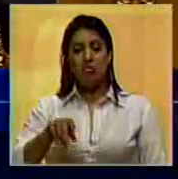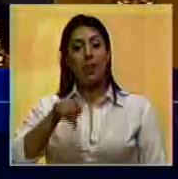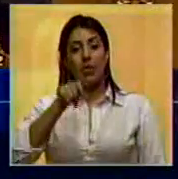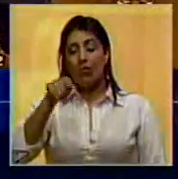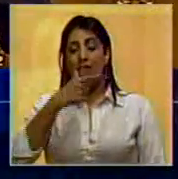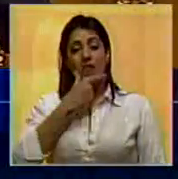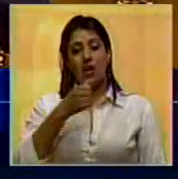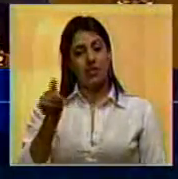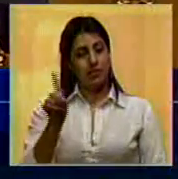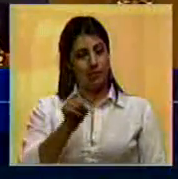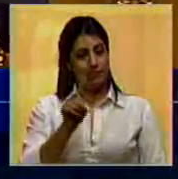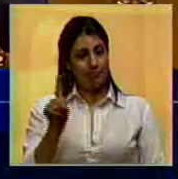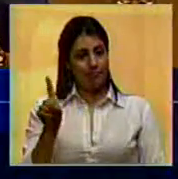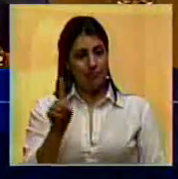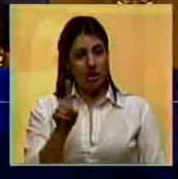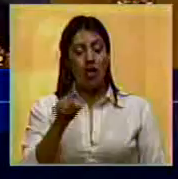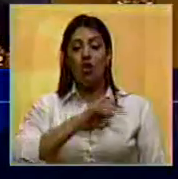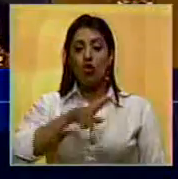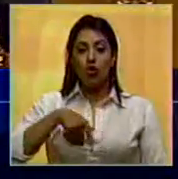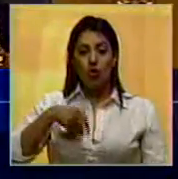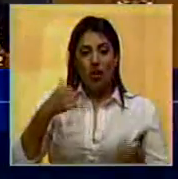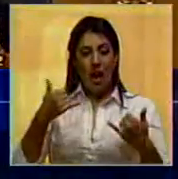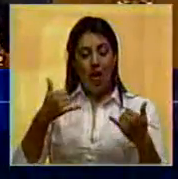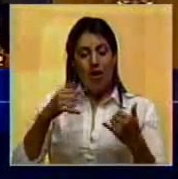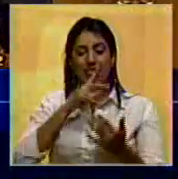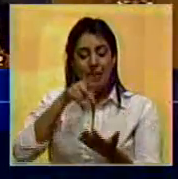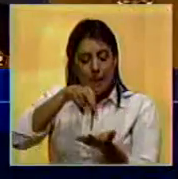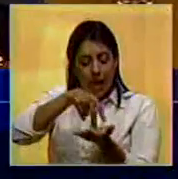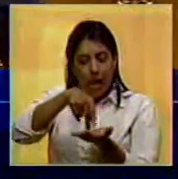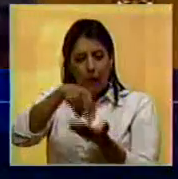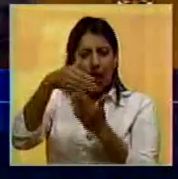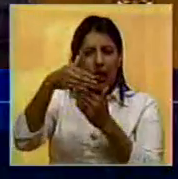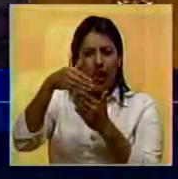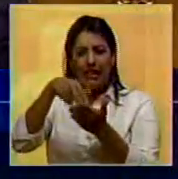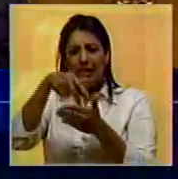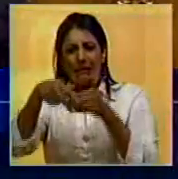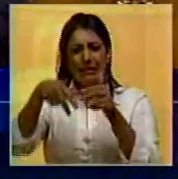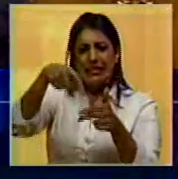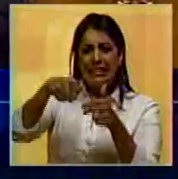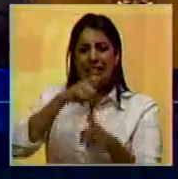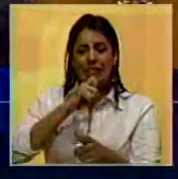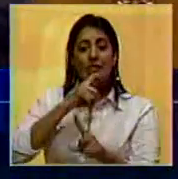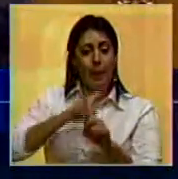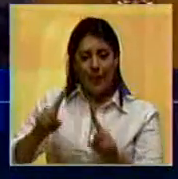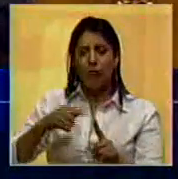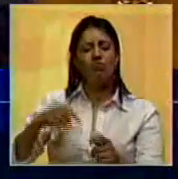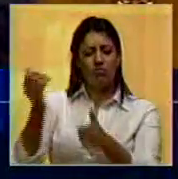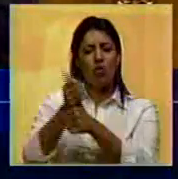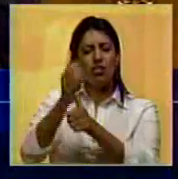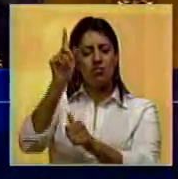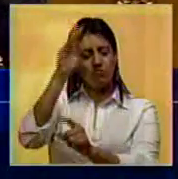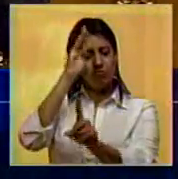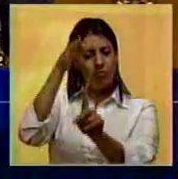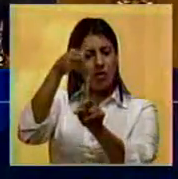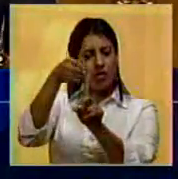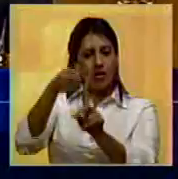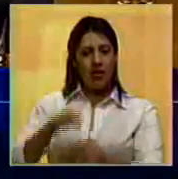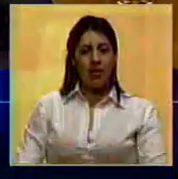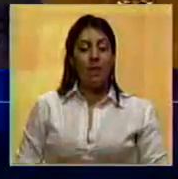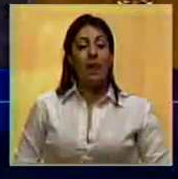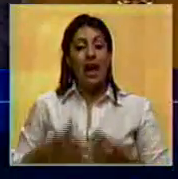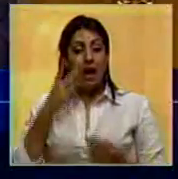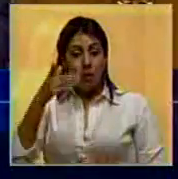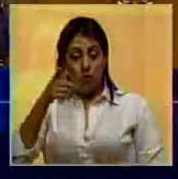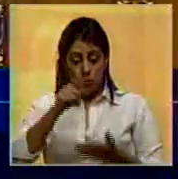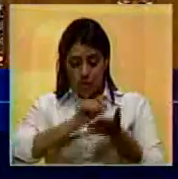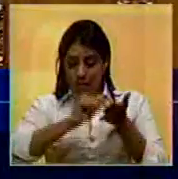va a ser fácil estamos frente a un camino lleno de obstáculos pero lo vamos a lograr cuando